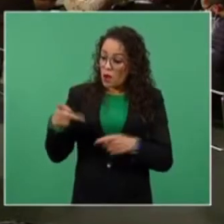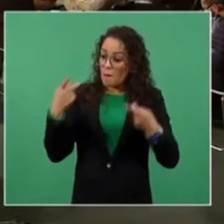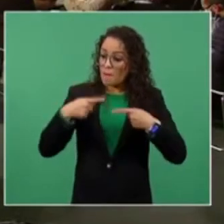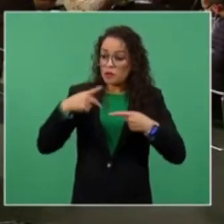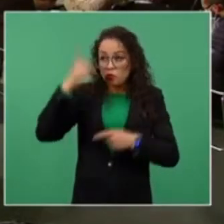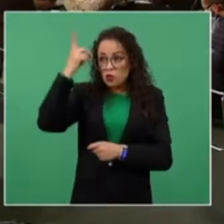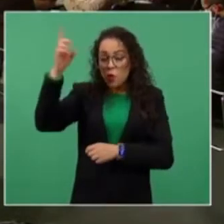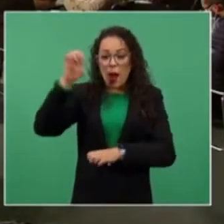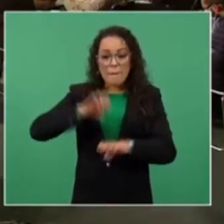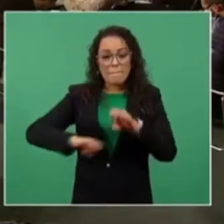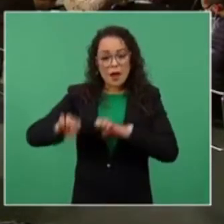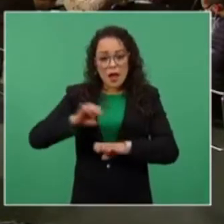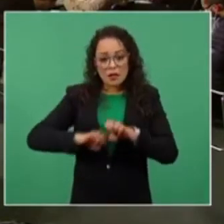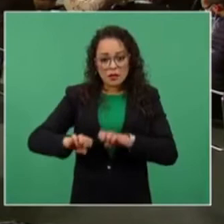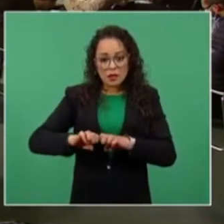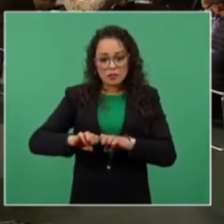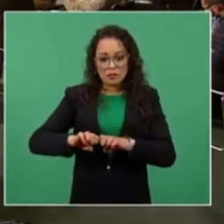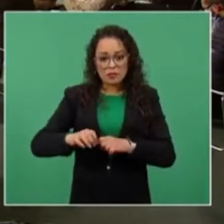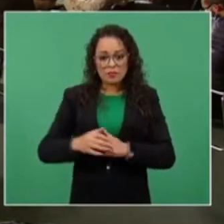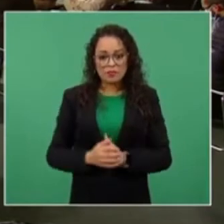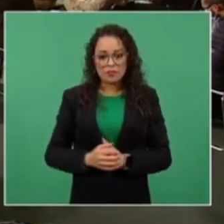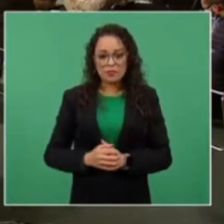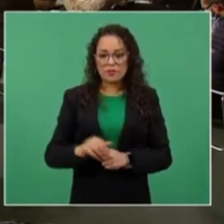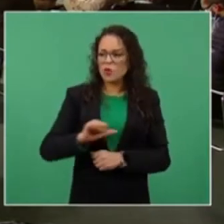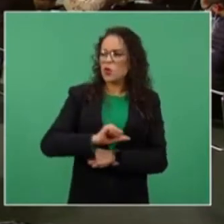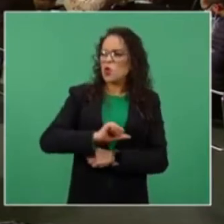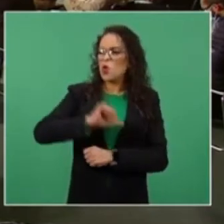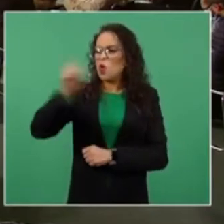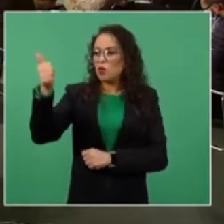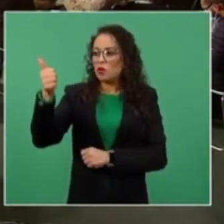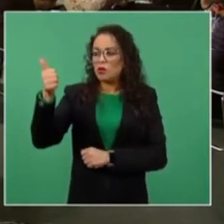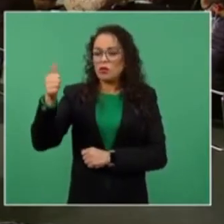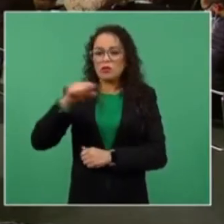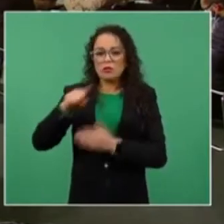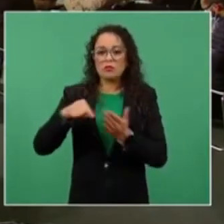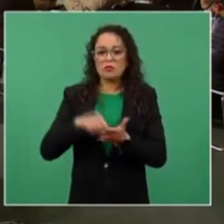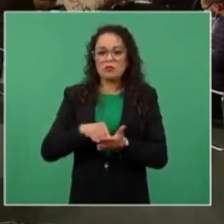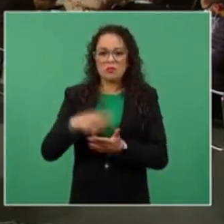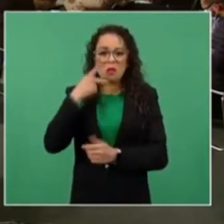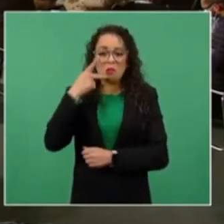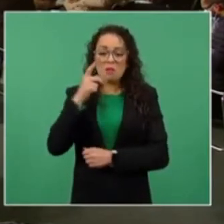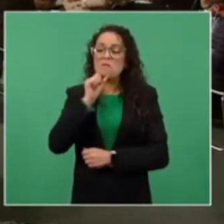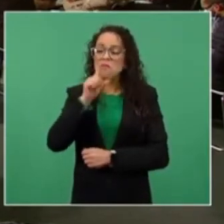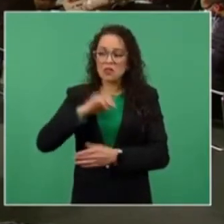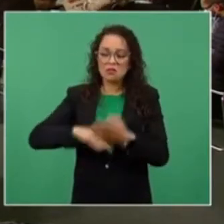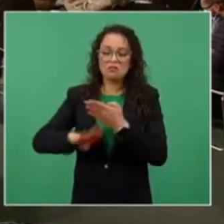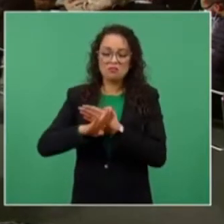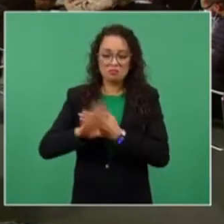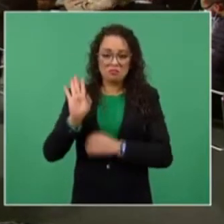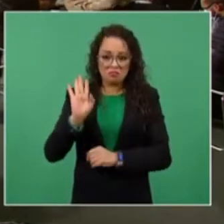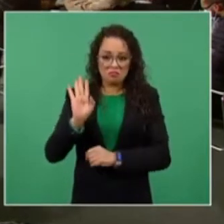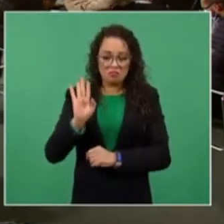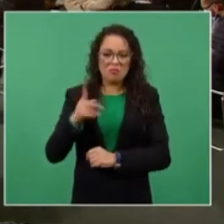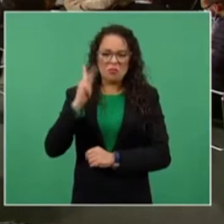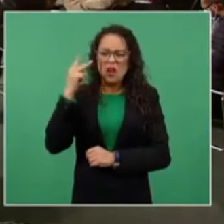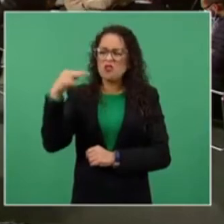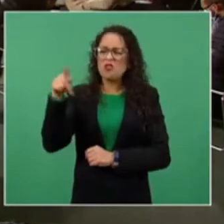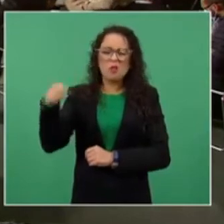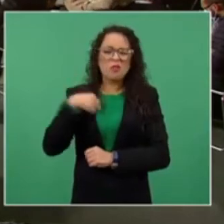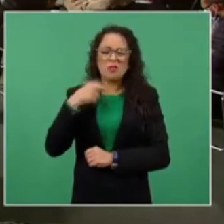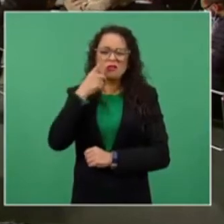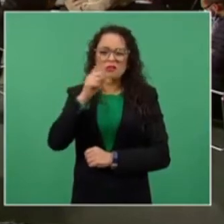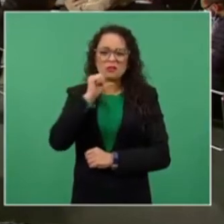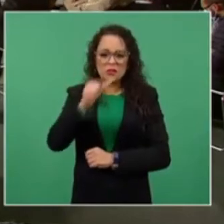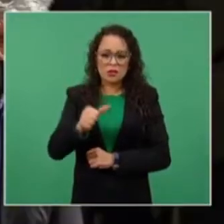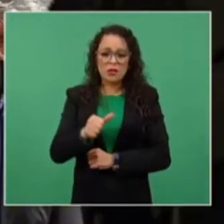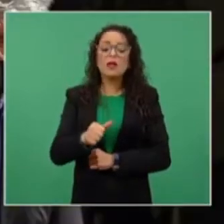Otro medio que no lo voy a nombrar porque no vale la pena, igual se atrevió a decir que a mí los funcionarios me pagaban por